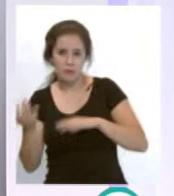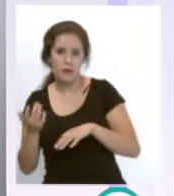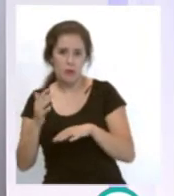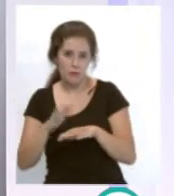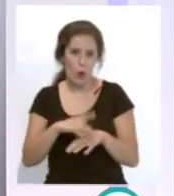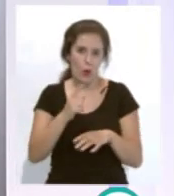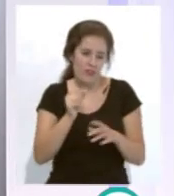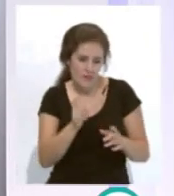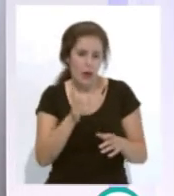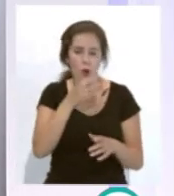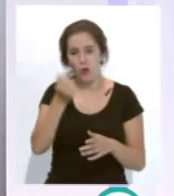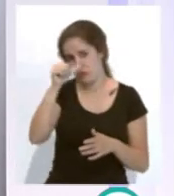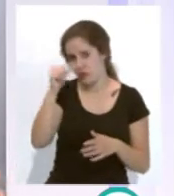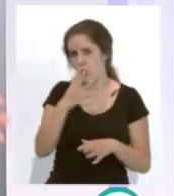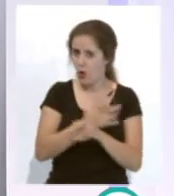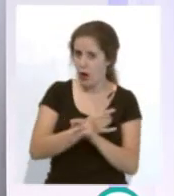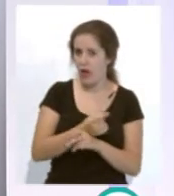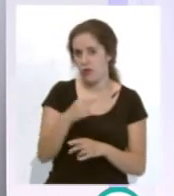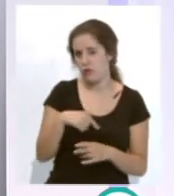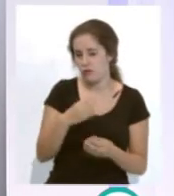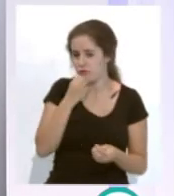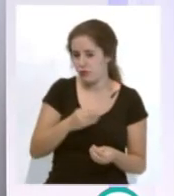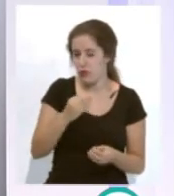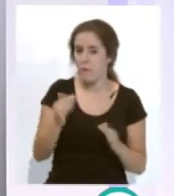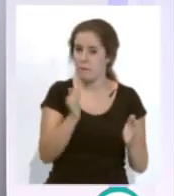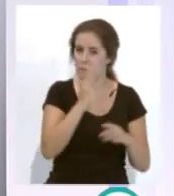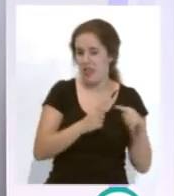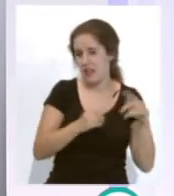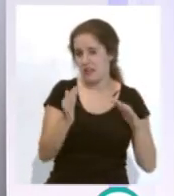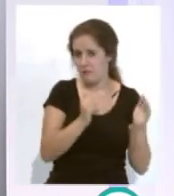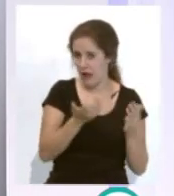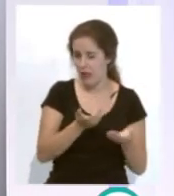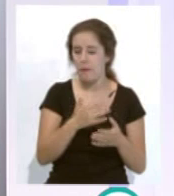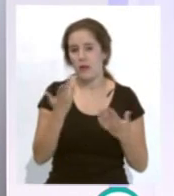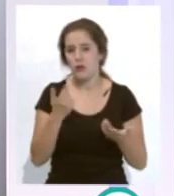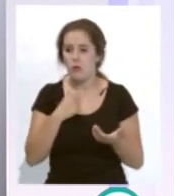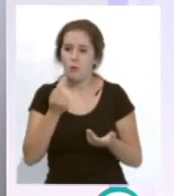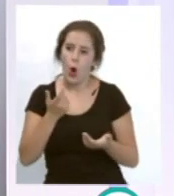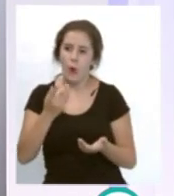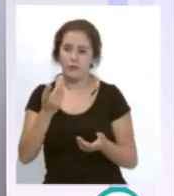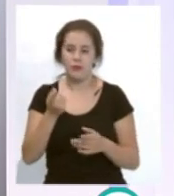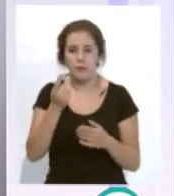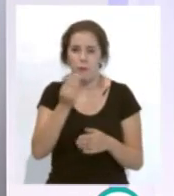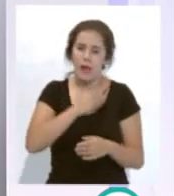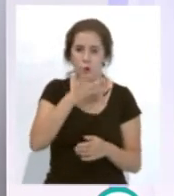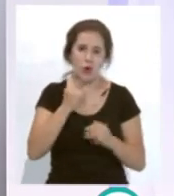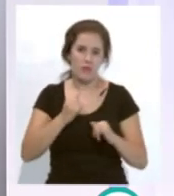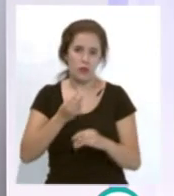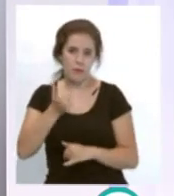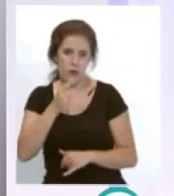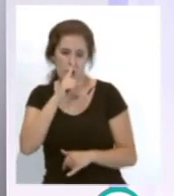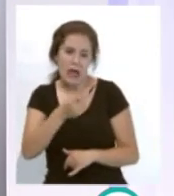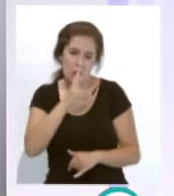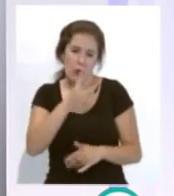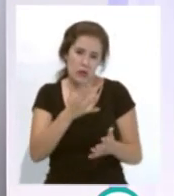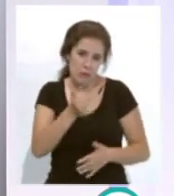astronómica por un chico que en este momento había jugado media temporada en el fútbol profesional, yo tengo un poco la pena de no haberlo disfrutado un poco más, un añito, dos